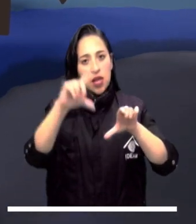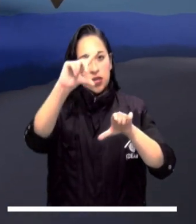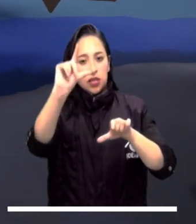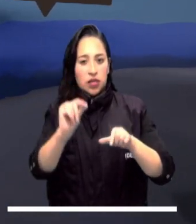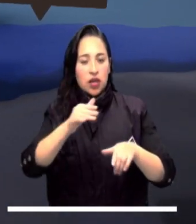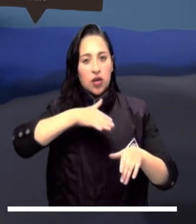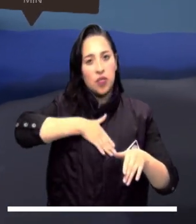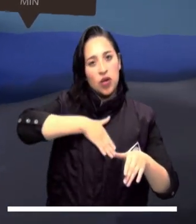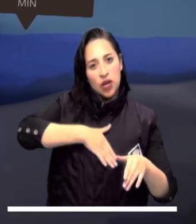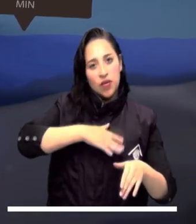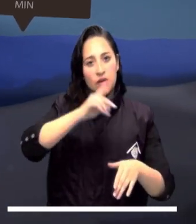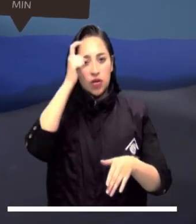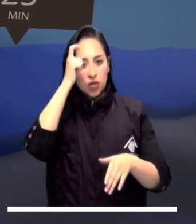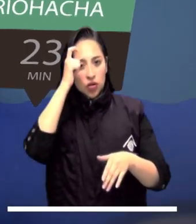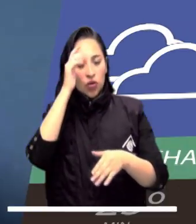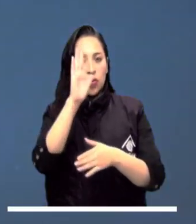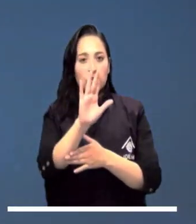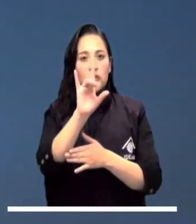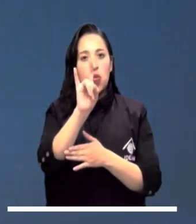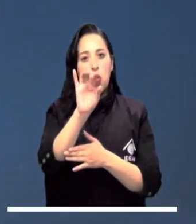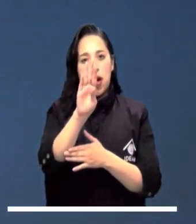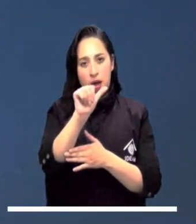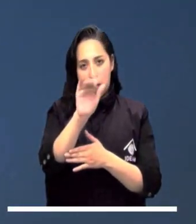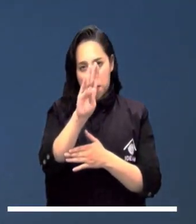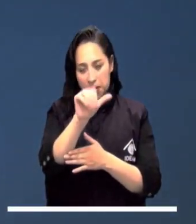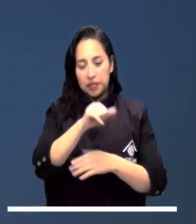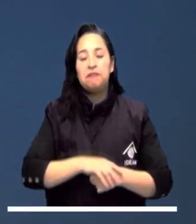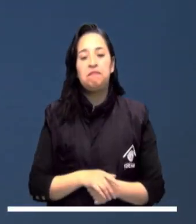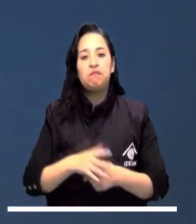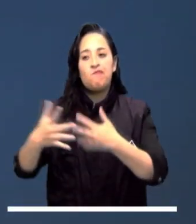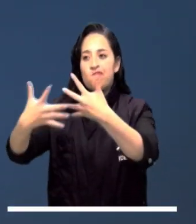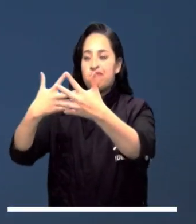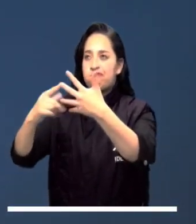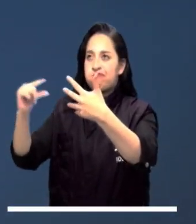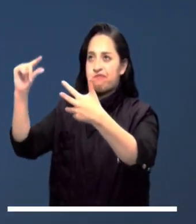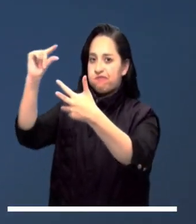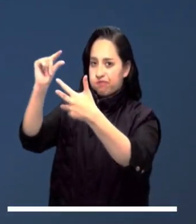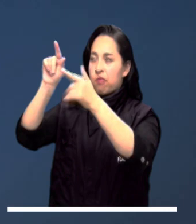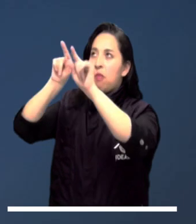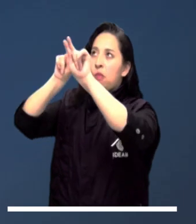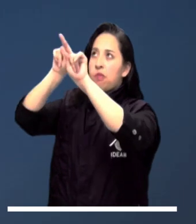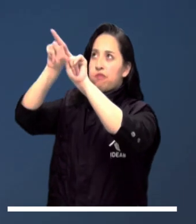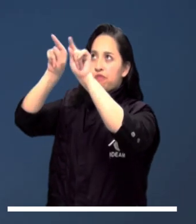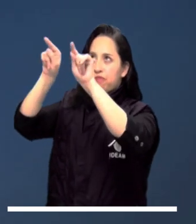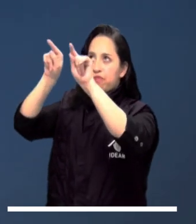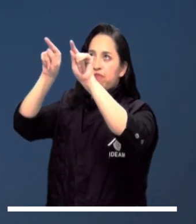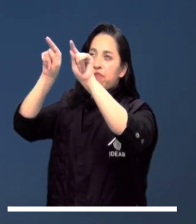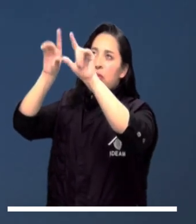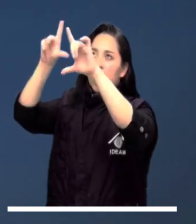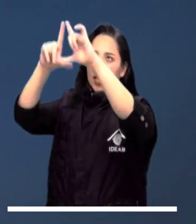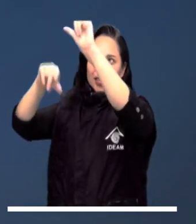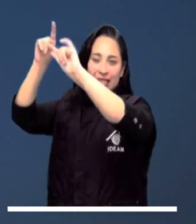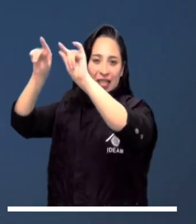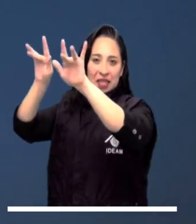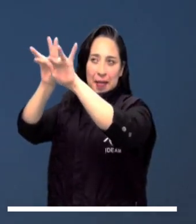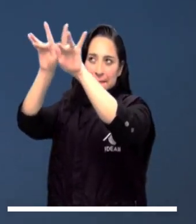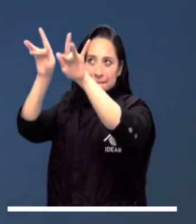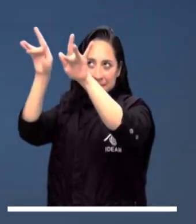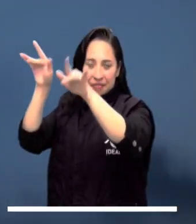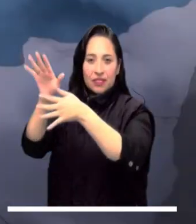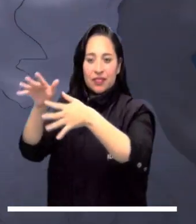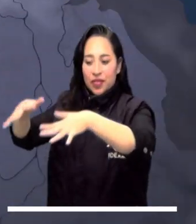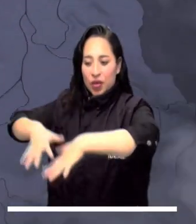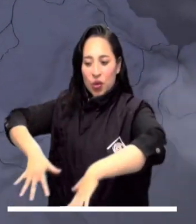Bolívar, Córdoba y Golfo de Urabá. En San Andrés y Providencia se podrán ver algunas estrellas debido a la disminución de la nubosidad.